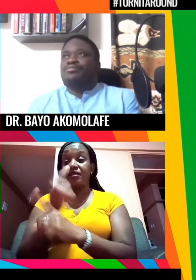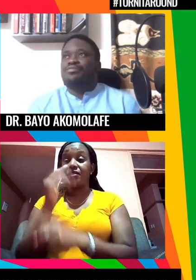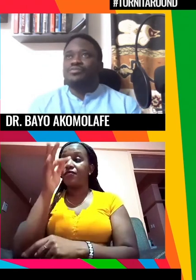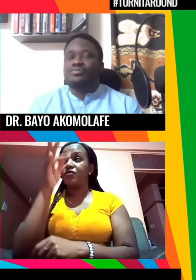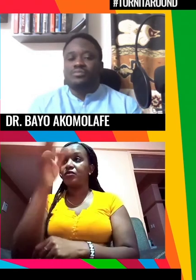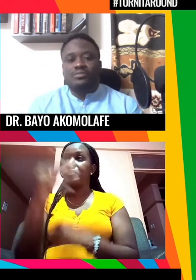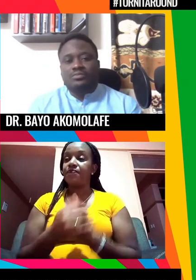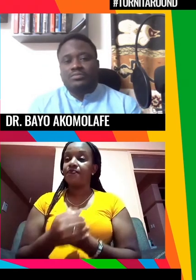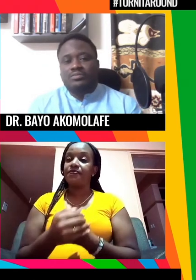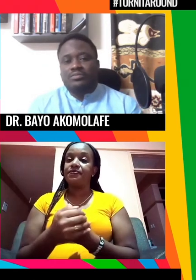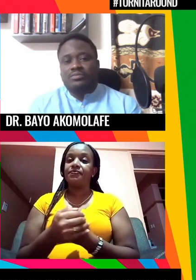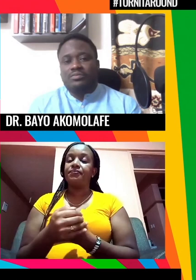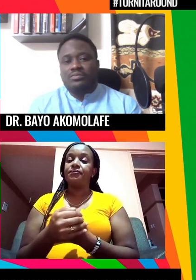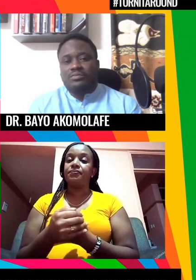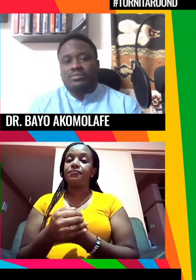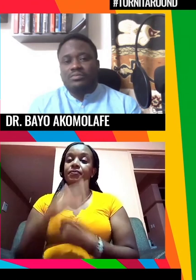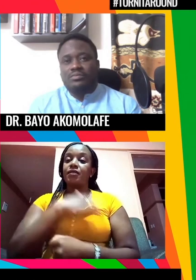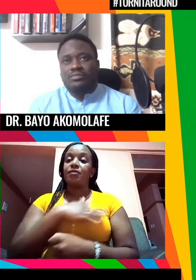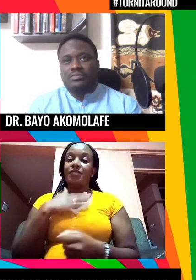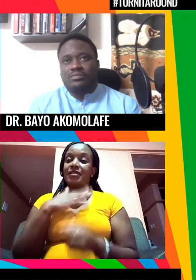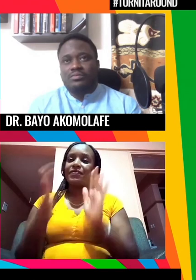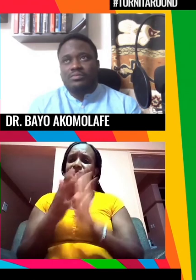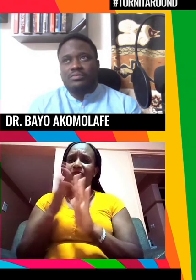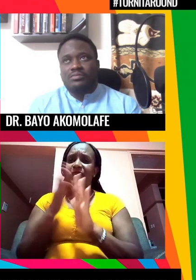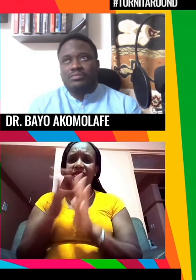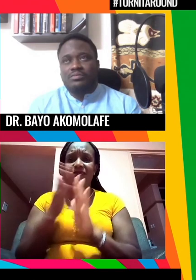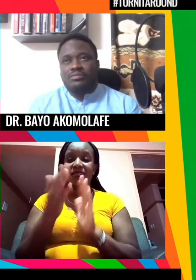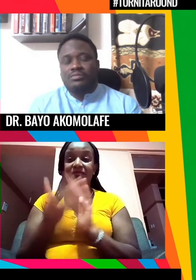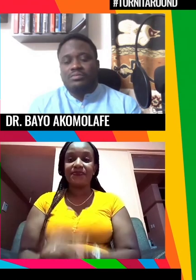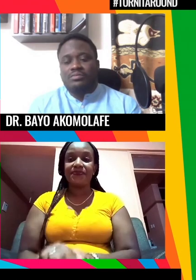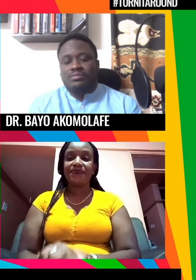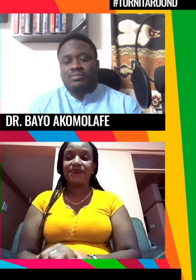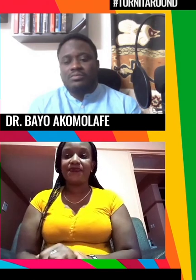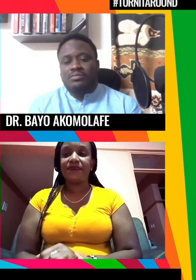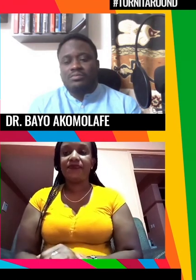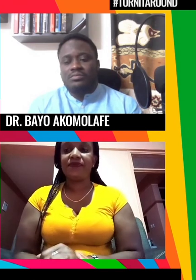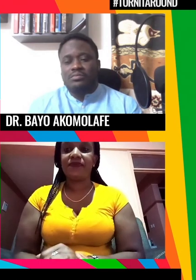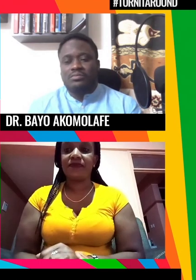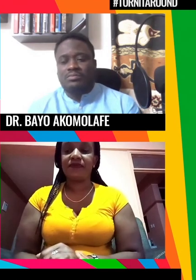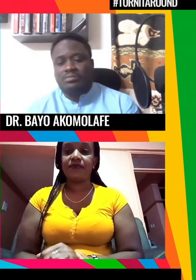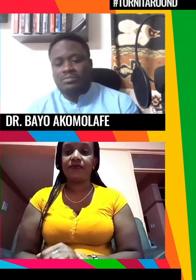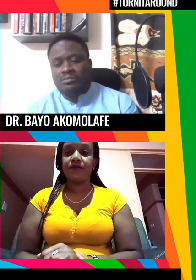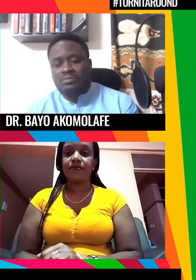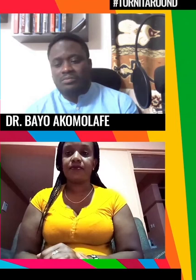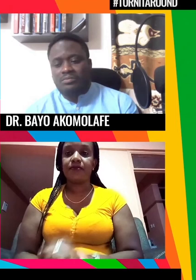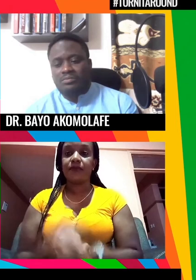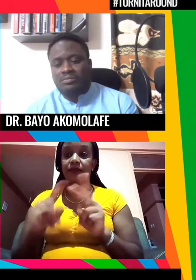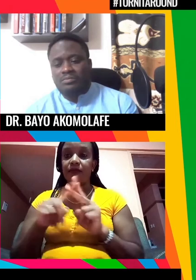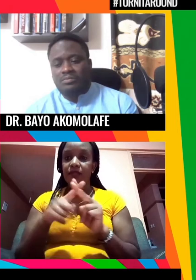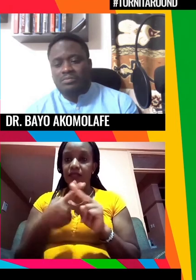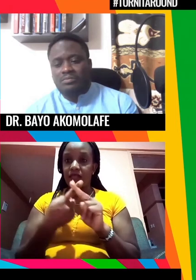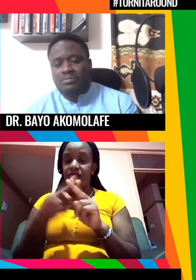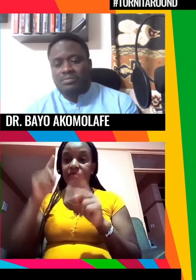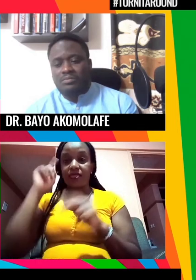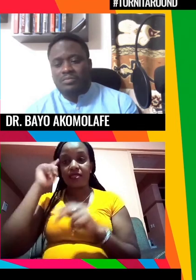a futuro con cual Lisa voy a extrapolar lo que has dicho porque hemos de pensar en